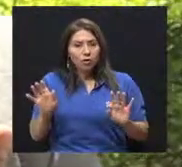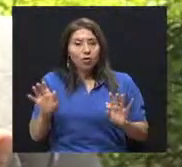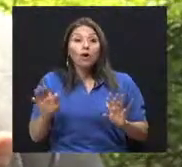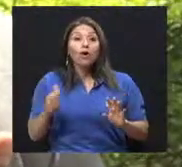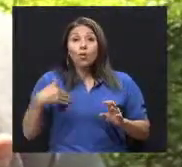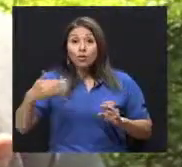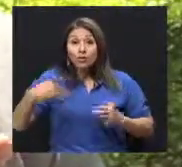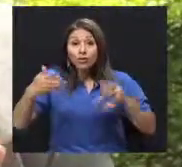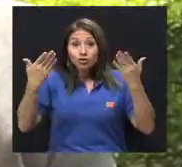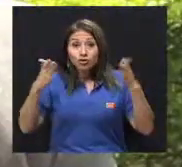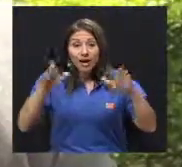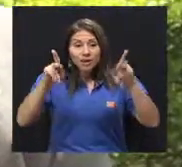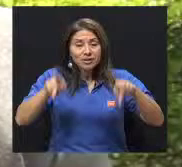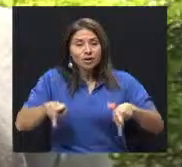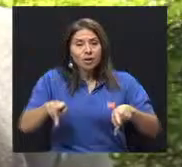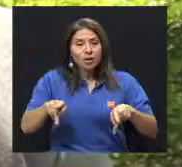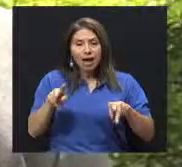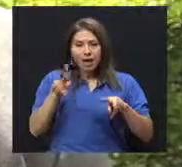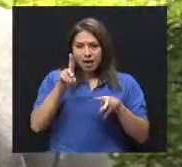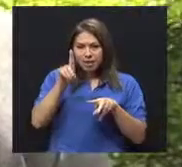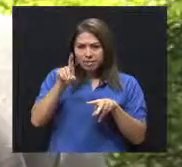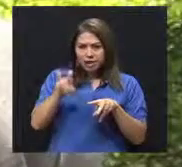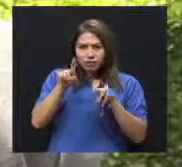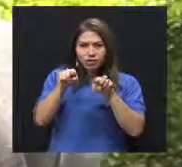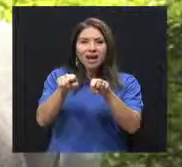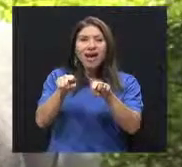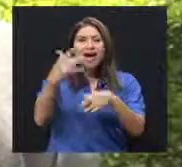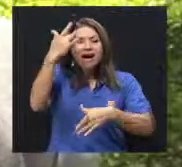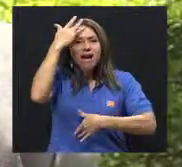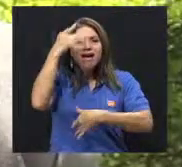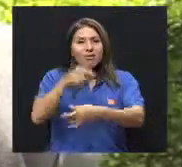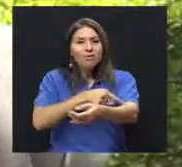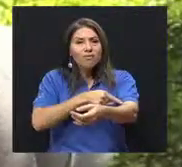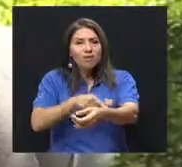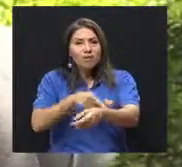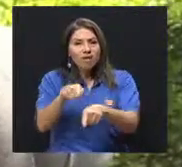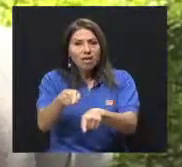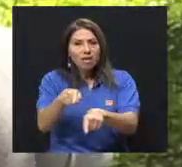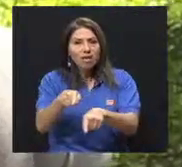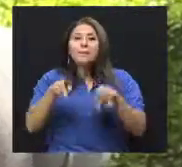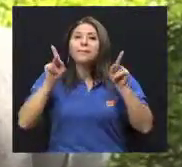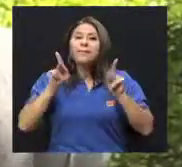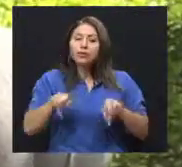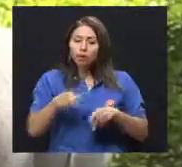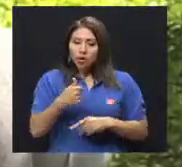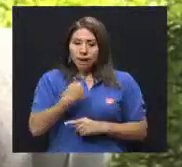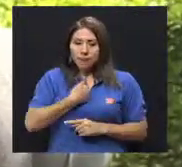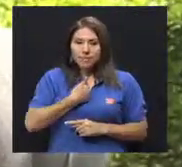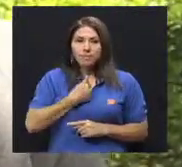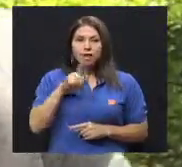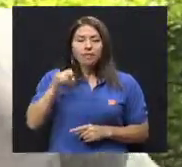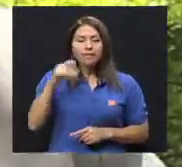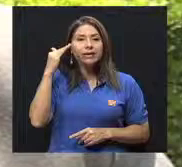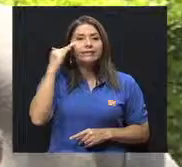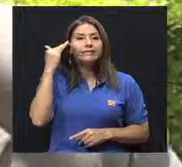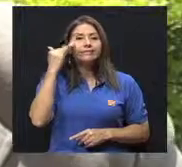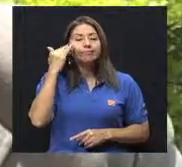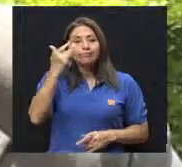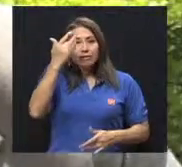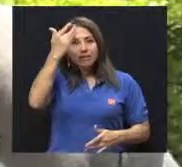hacer uso de razón, que está ante una enfermedad